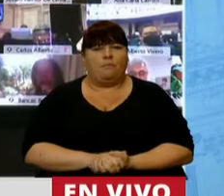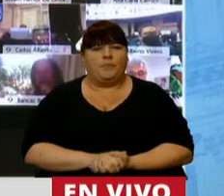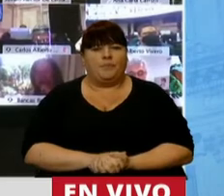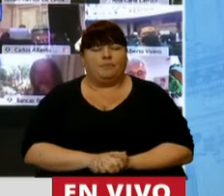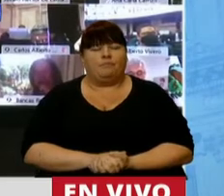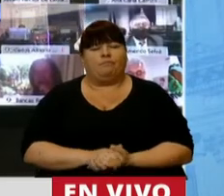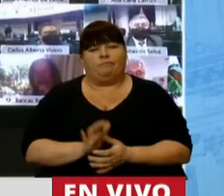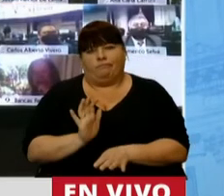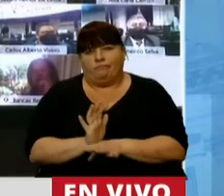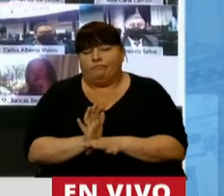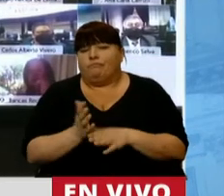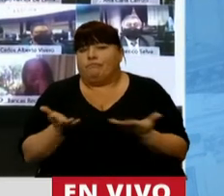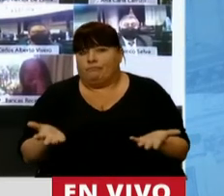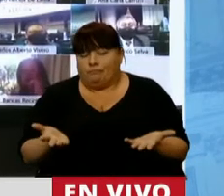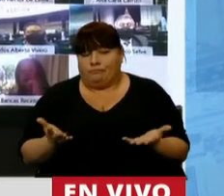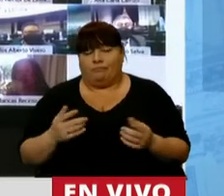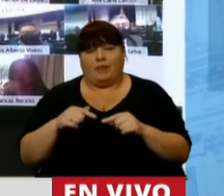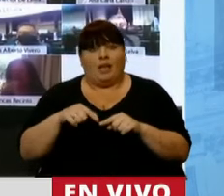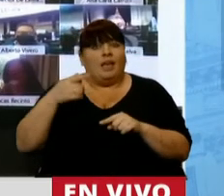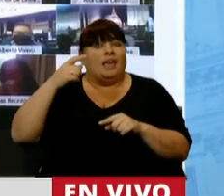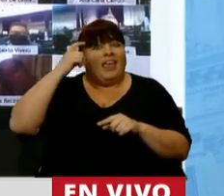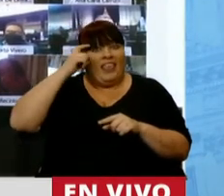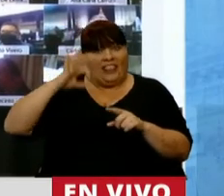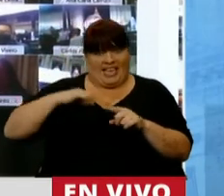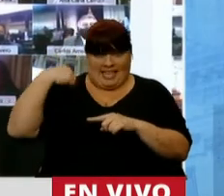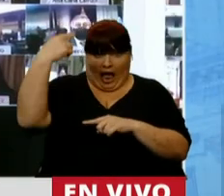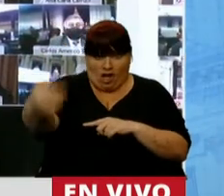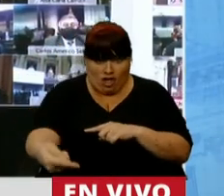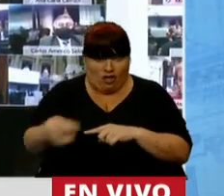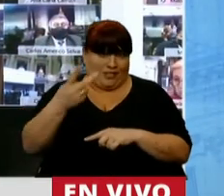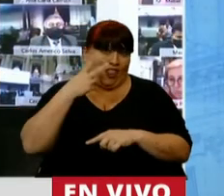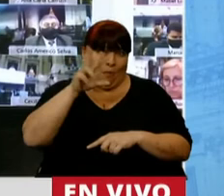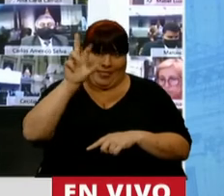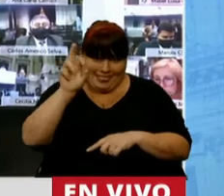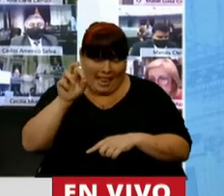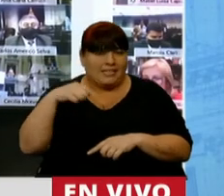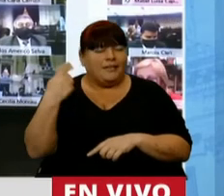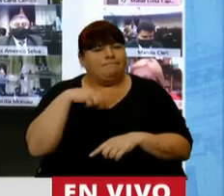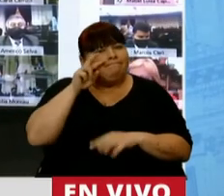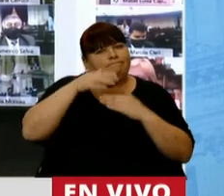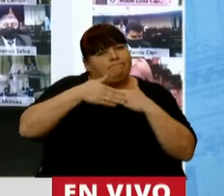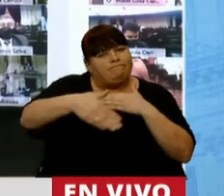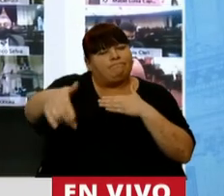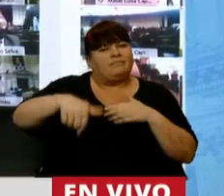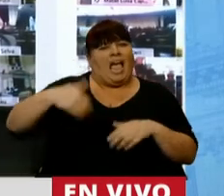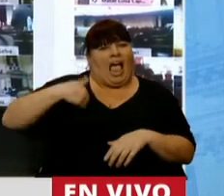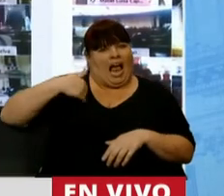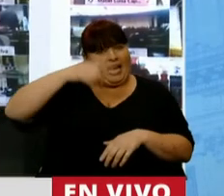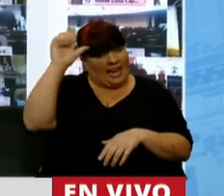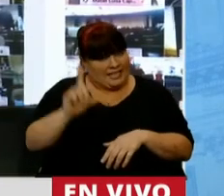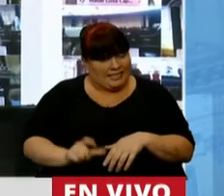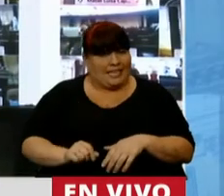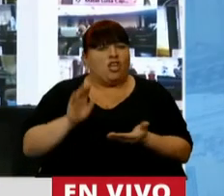O sea, en los 10 próximos años lo que nosotros hemos visto en nuestro territorio